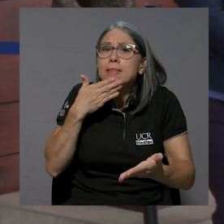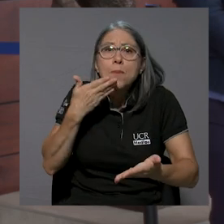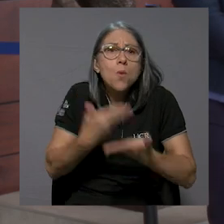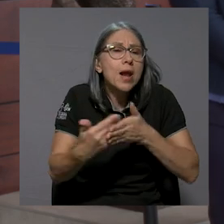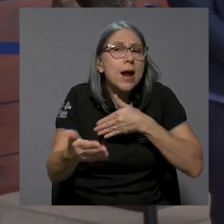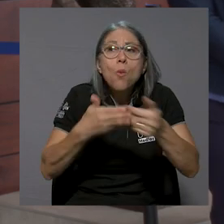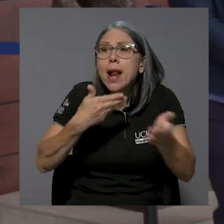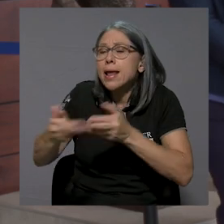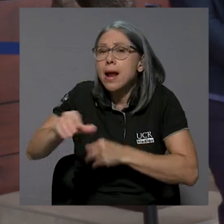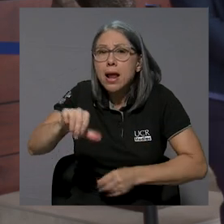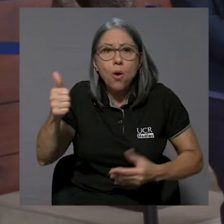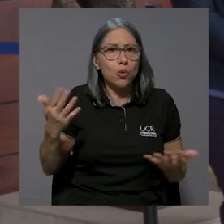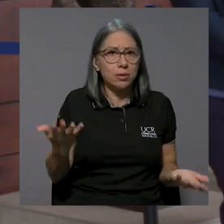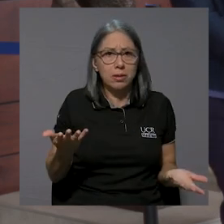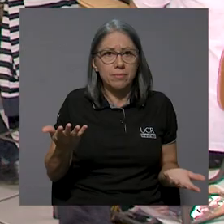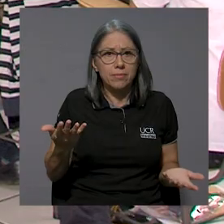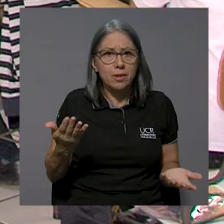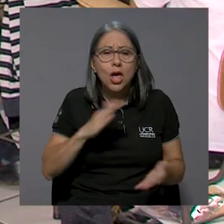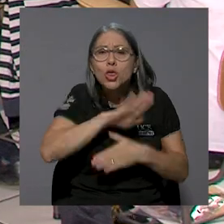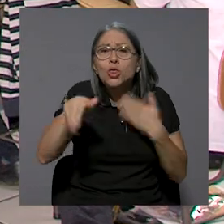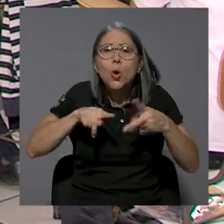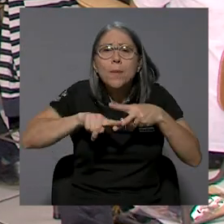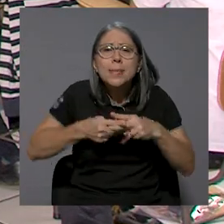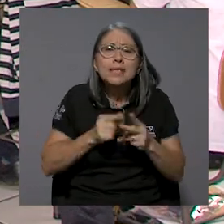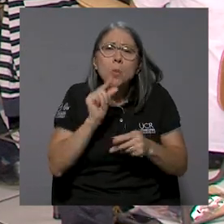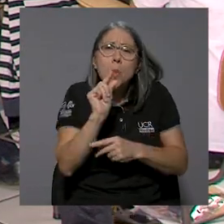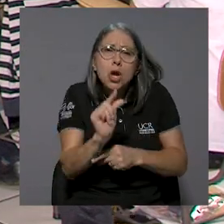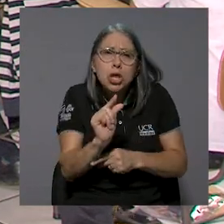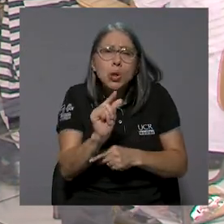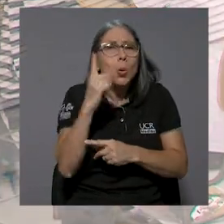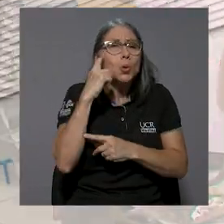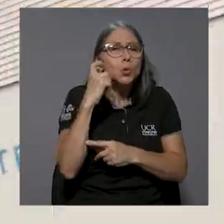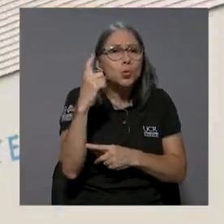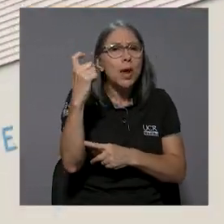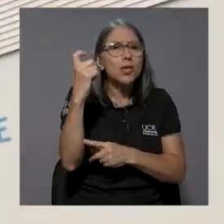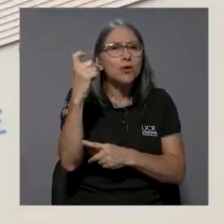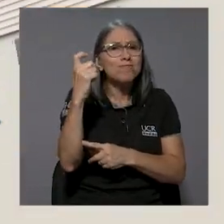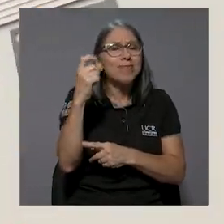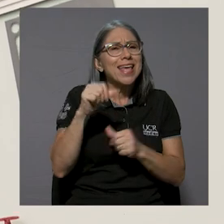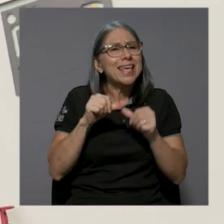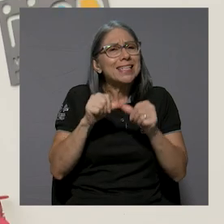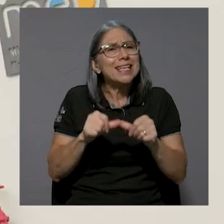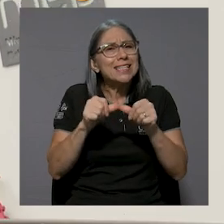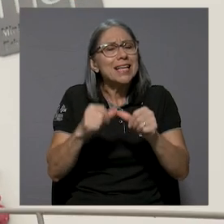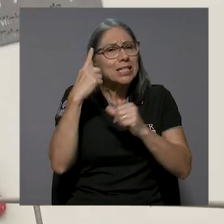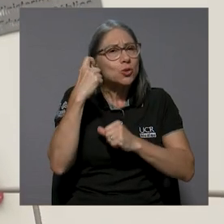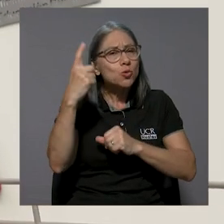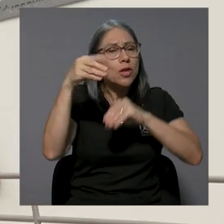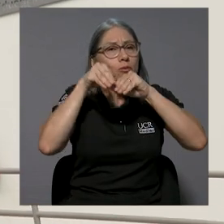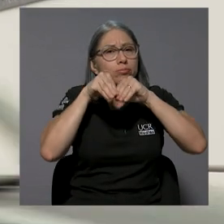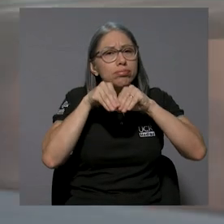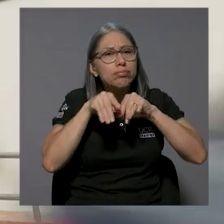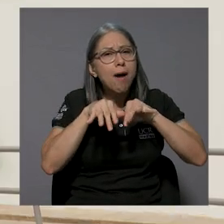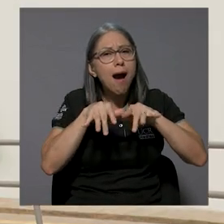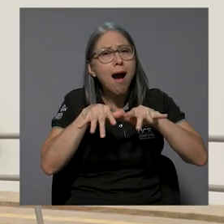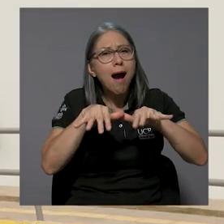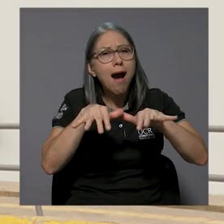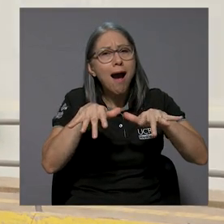buena como lo que sea. Todo empieza con un poquito y un sueño, y es seguir regando ese sueño,